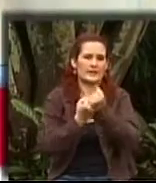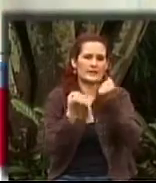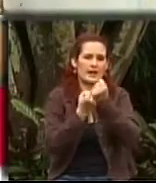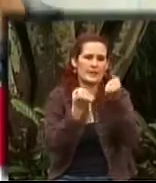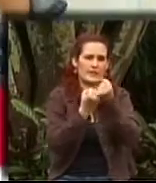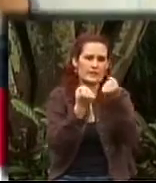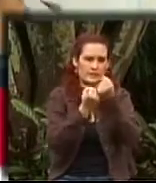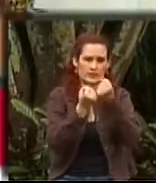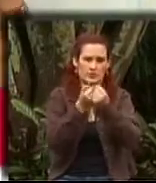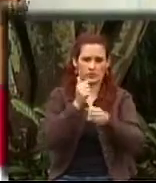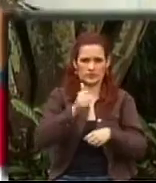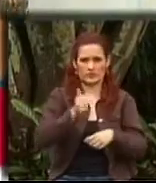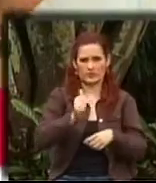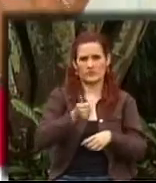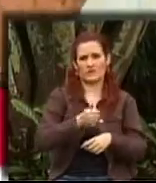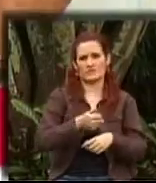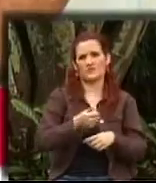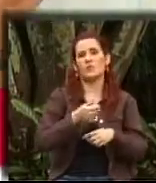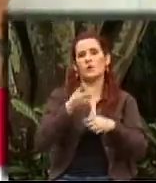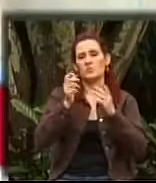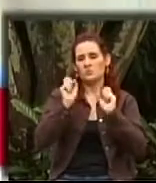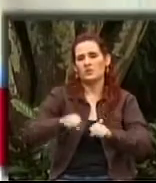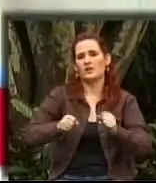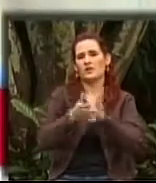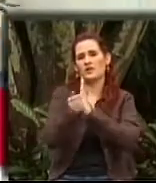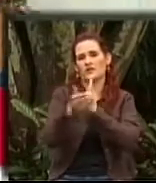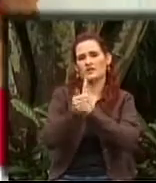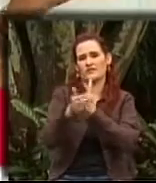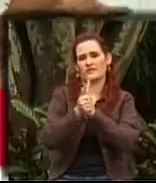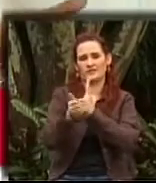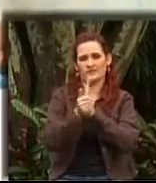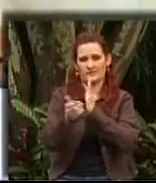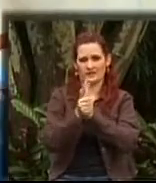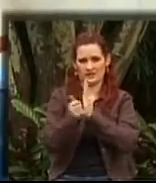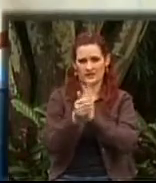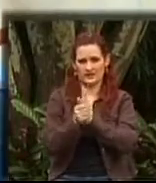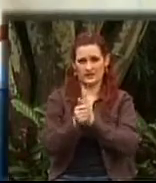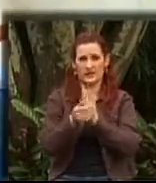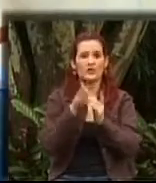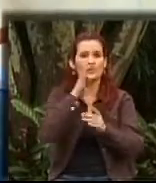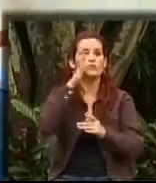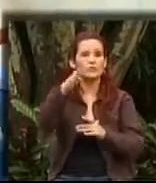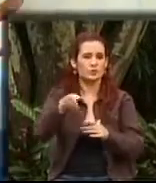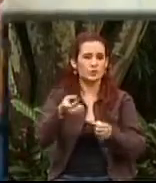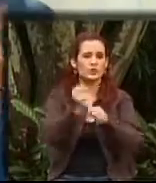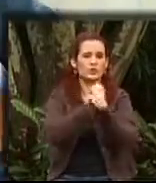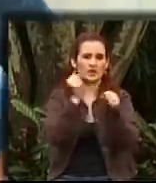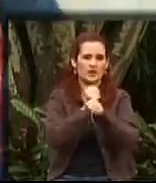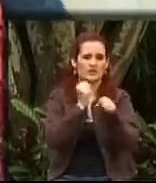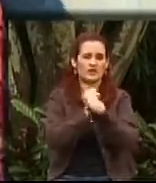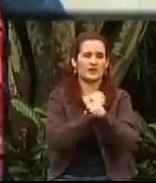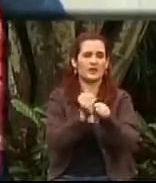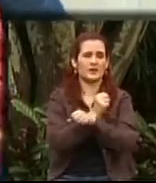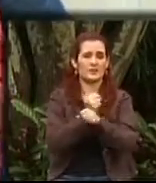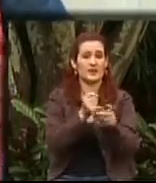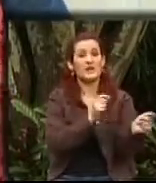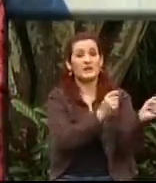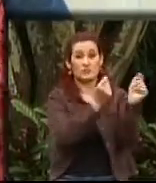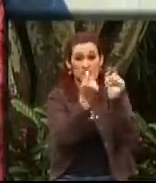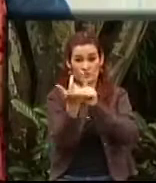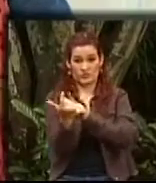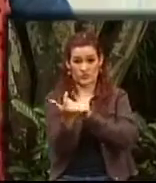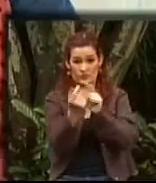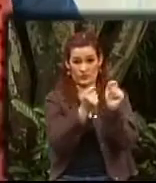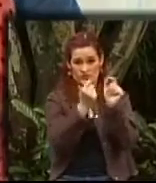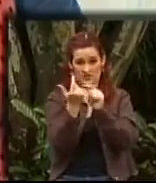estabilidad en su vida, que logren tener unas habilidades y que quizás puedan llegar a tener una inclusión laboral, entonces el subsidio tiene como